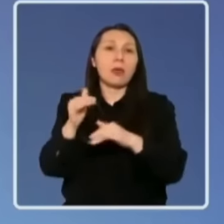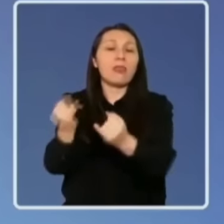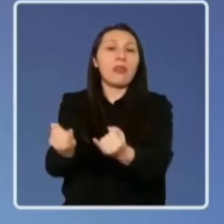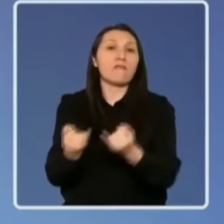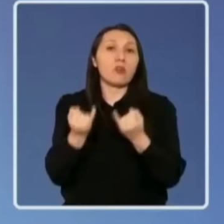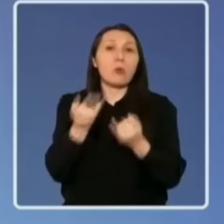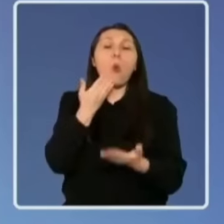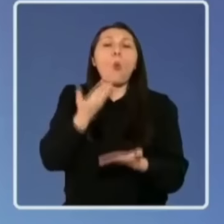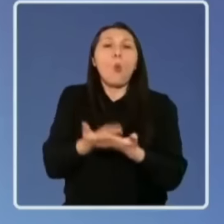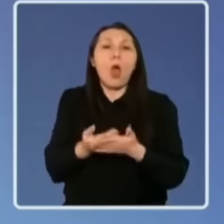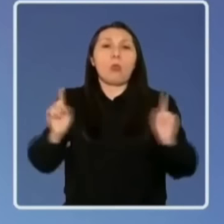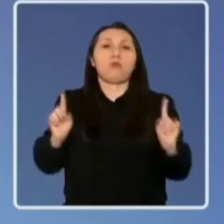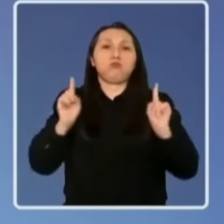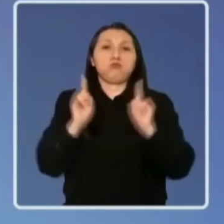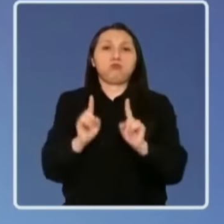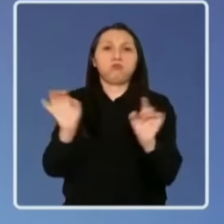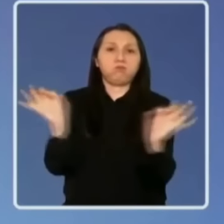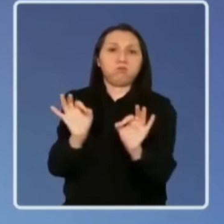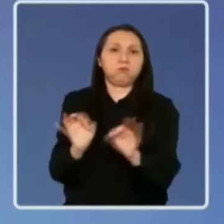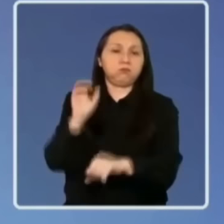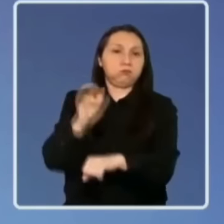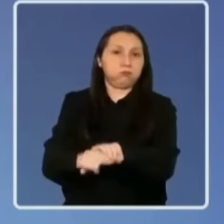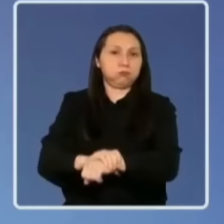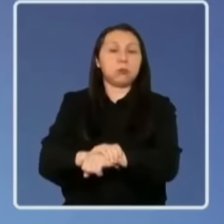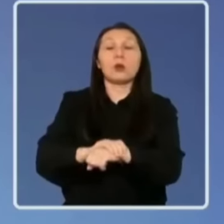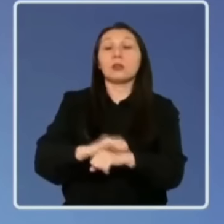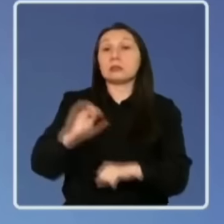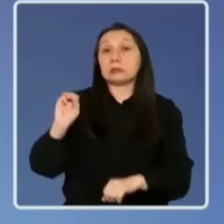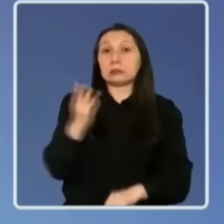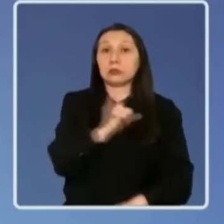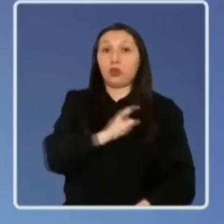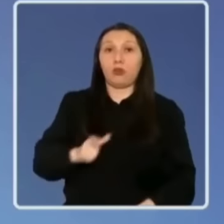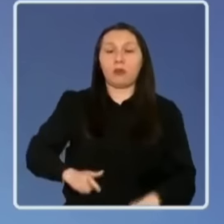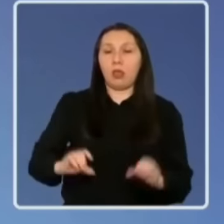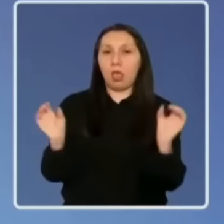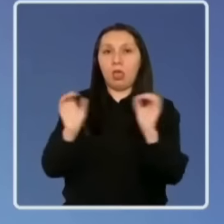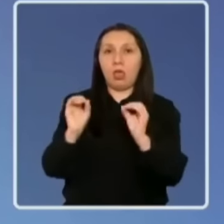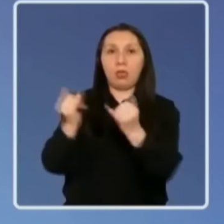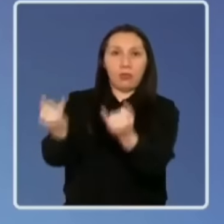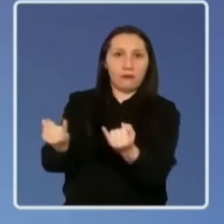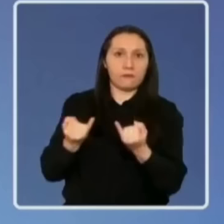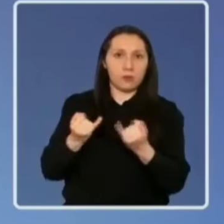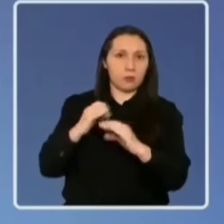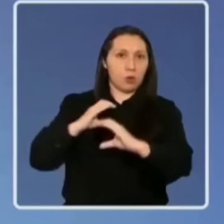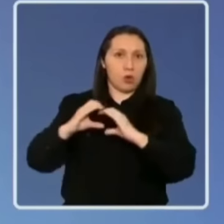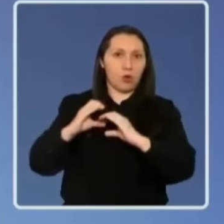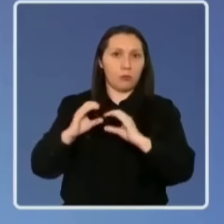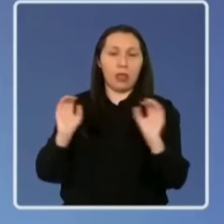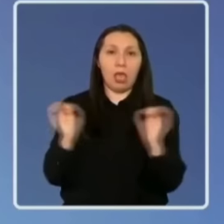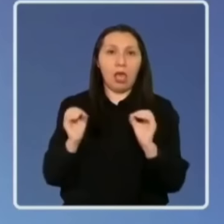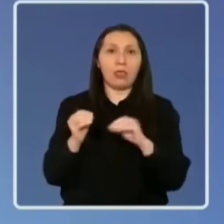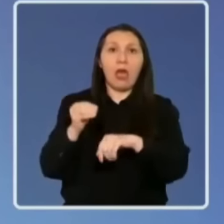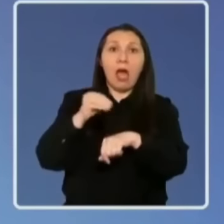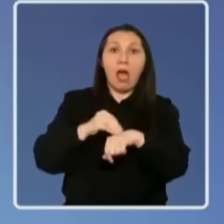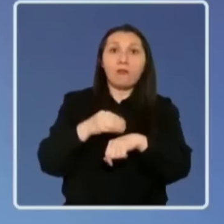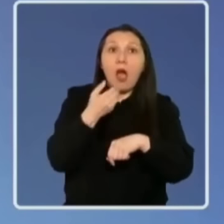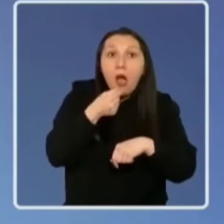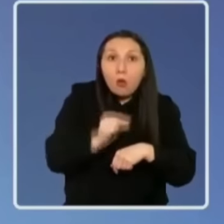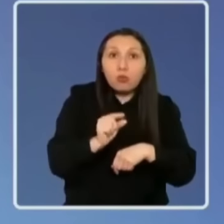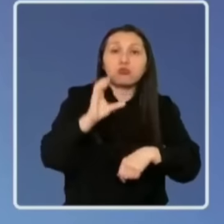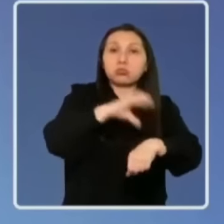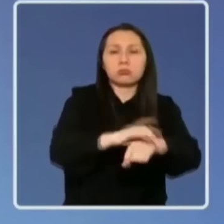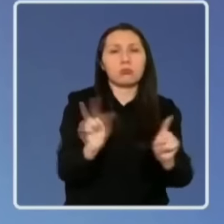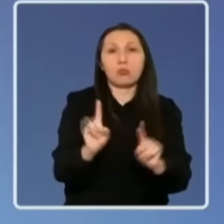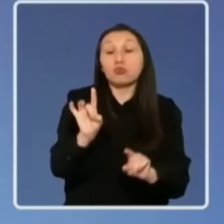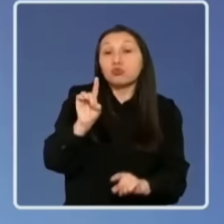formalización. Y sobre lo tercero, el Gobierno no ha recibido comunicación previa respecto de la detención sino que